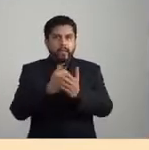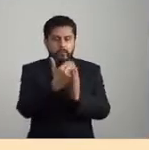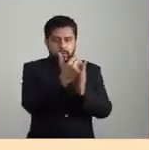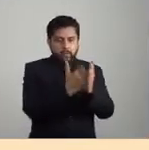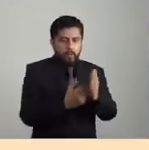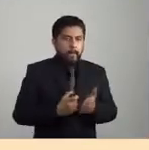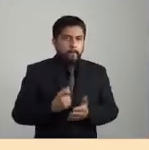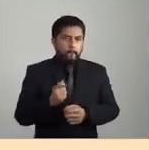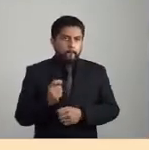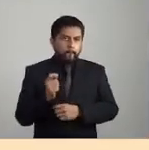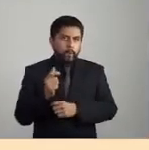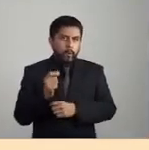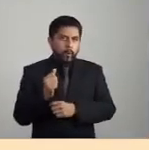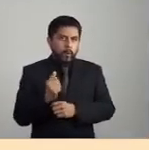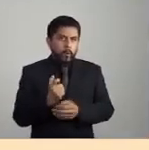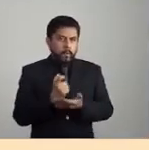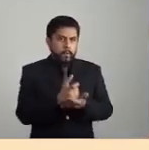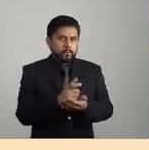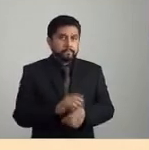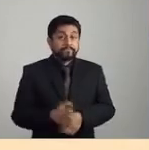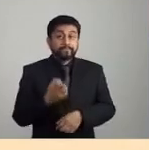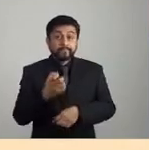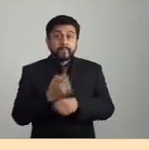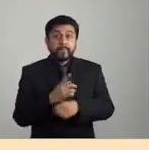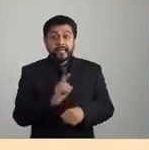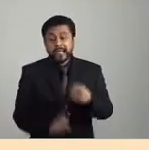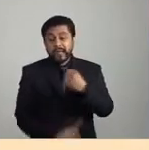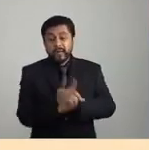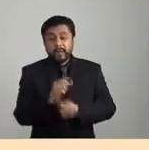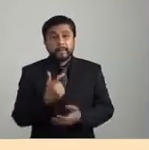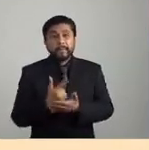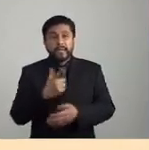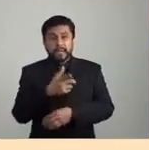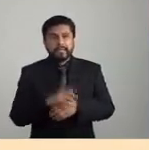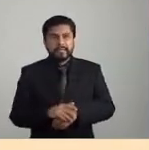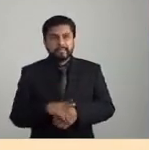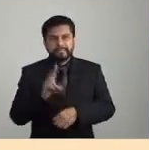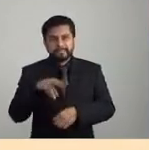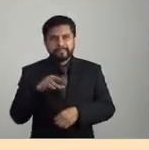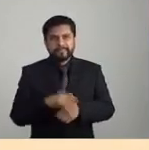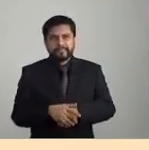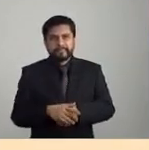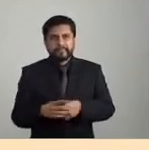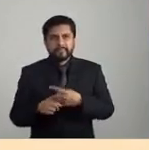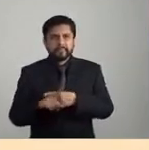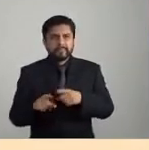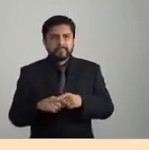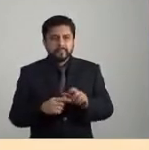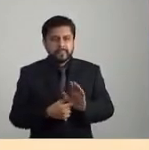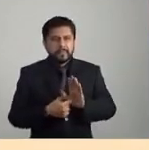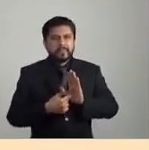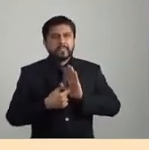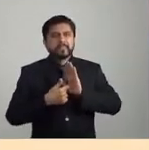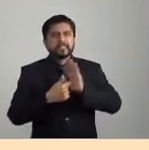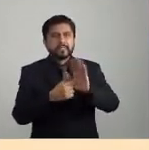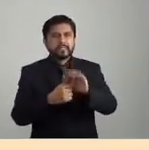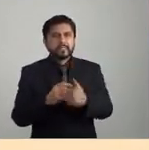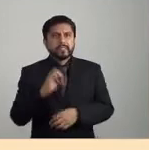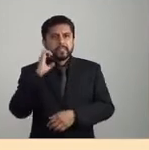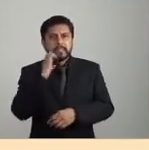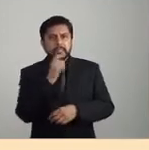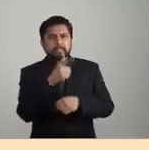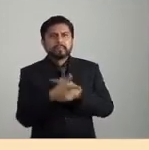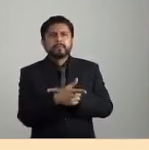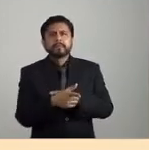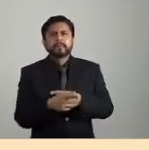estancamiento, un decrecimiento de los mismos. Y esto es una crisis a medio plazo. O la es ya. De hecho, señala que esa crisis se produce ya. Lo mismo podríamos